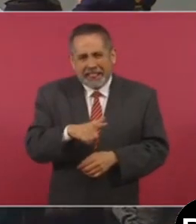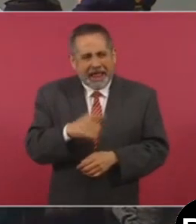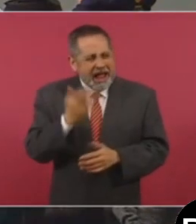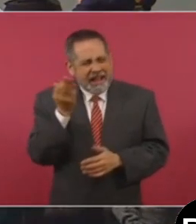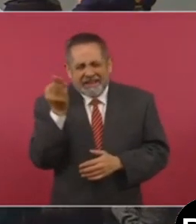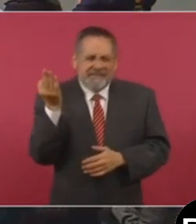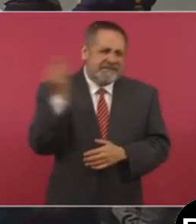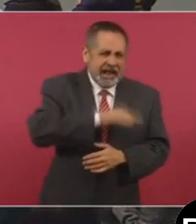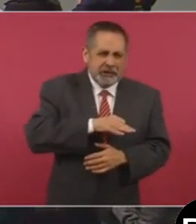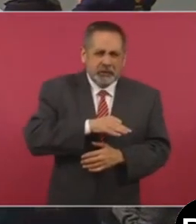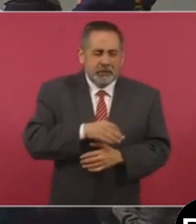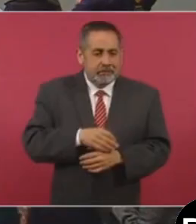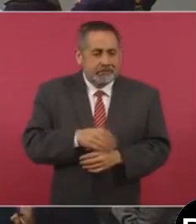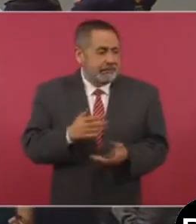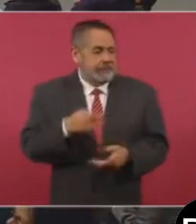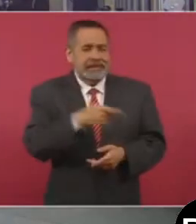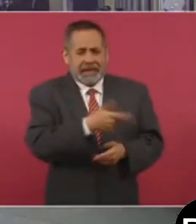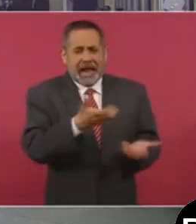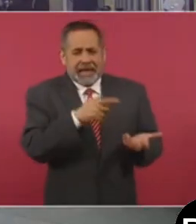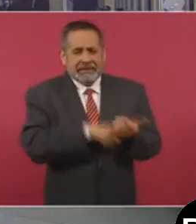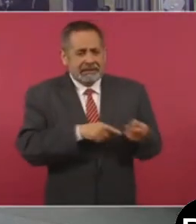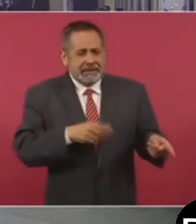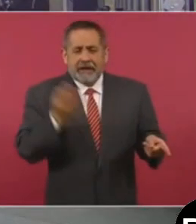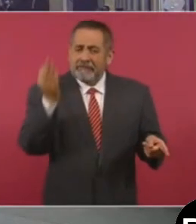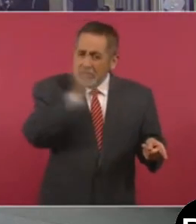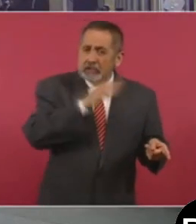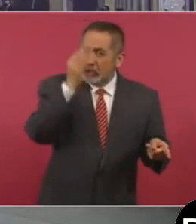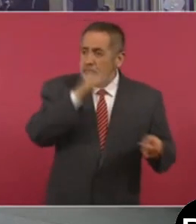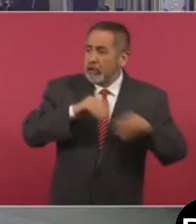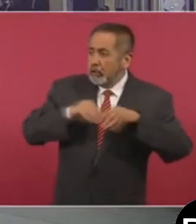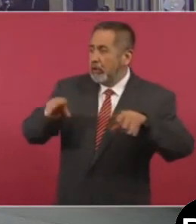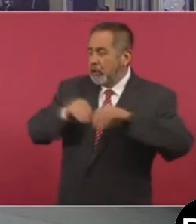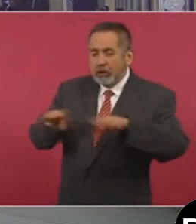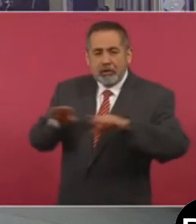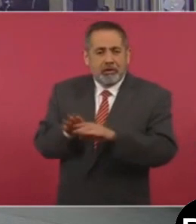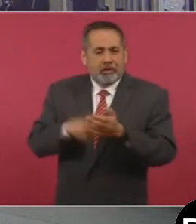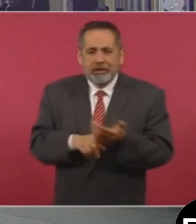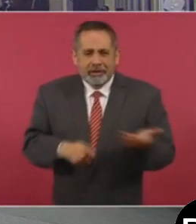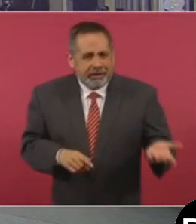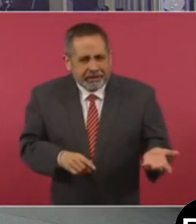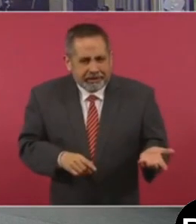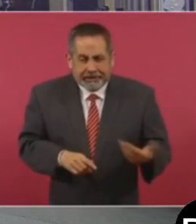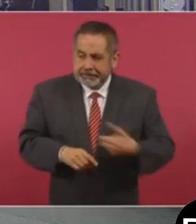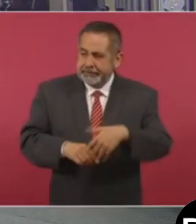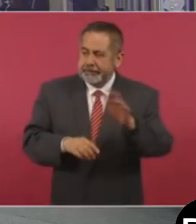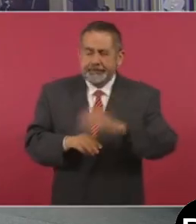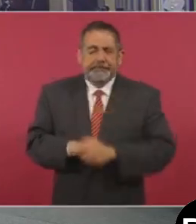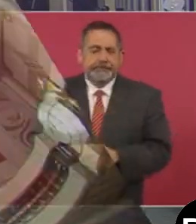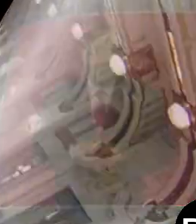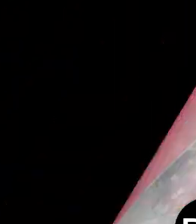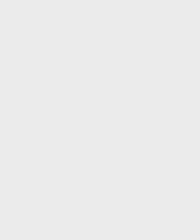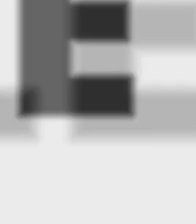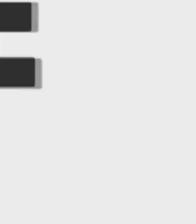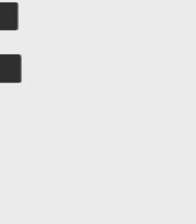Entonces, en eso andan y esa es la nota, pero bueno, es lo que te puedo